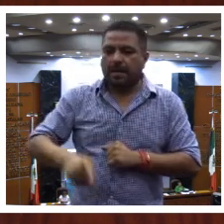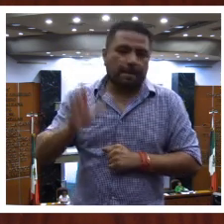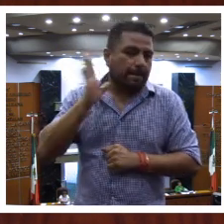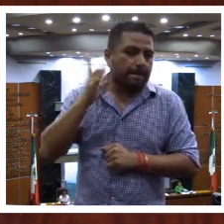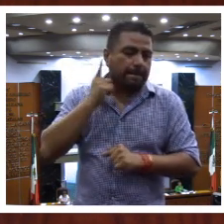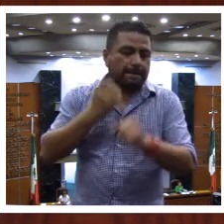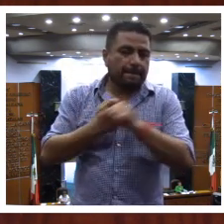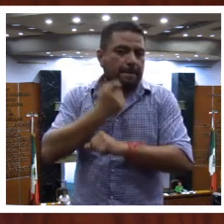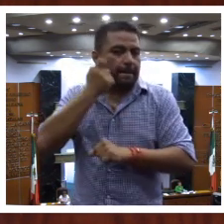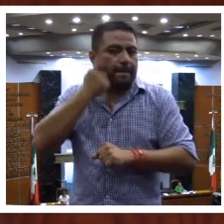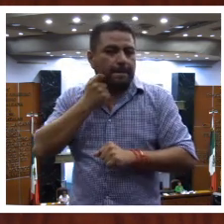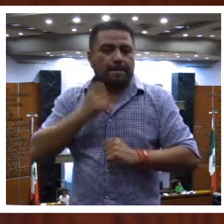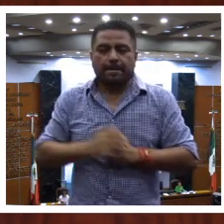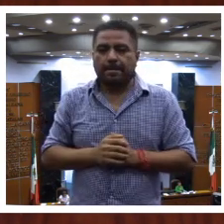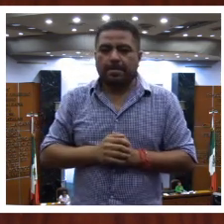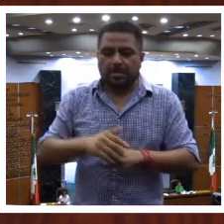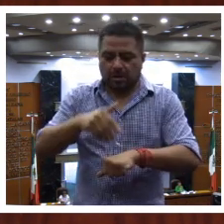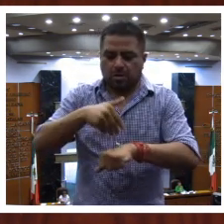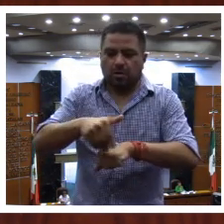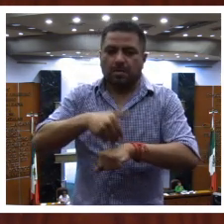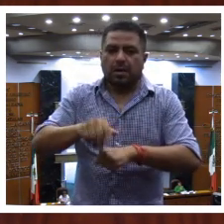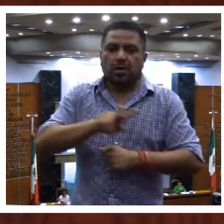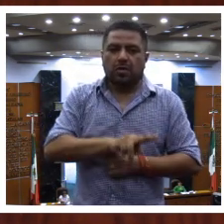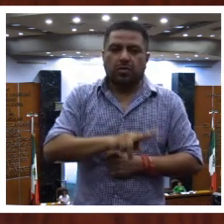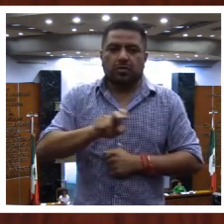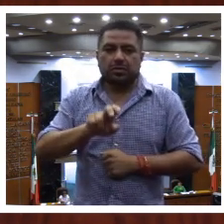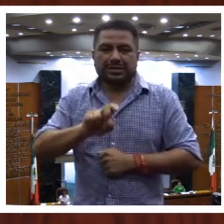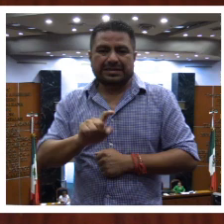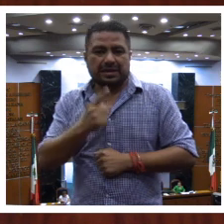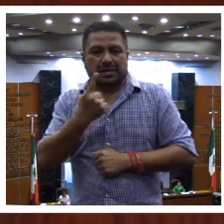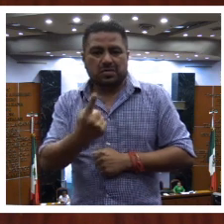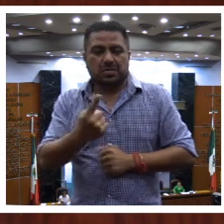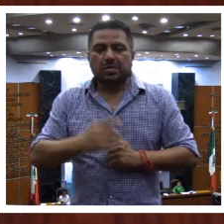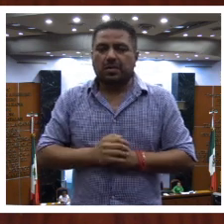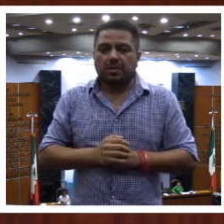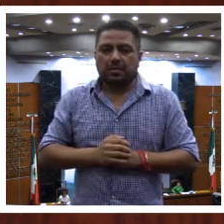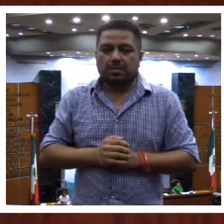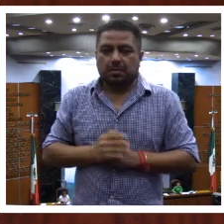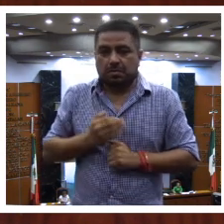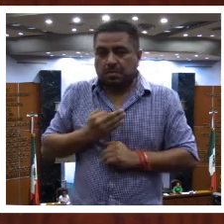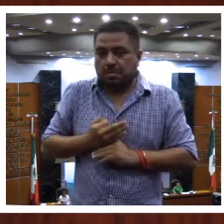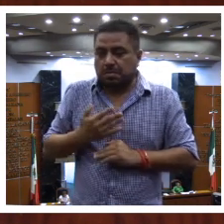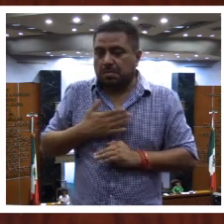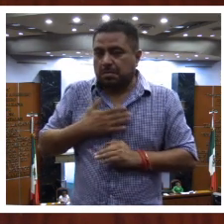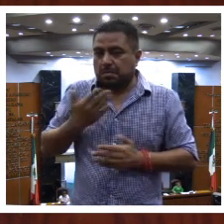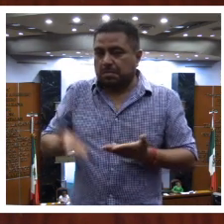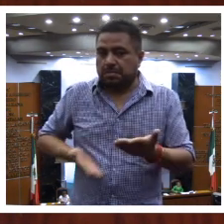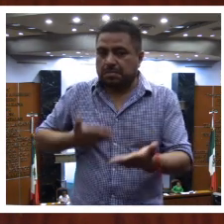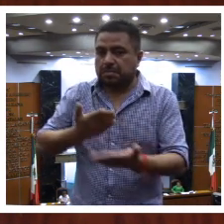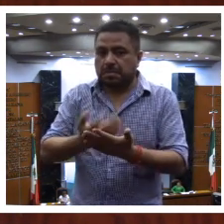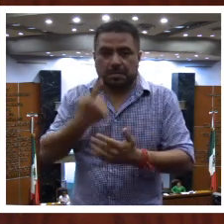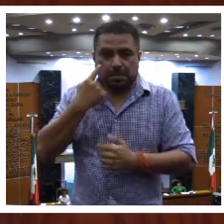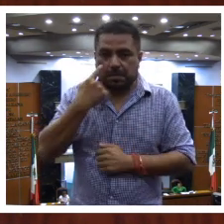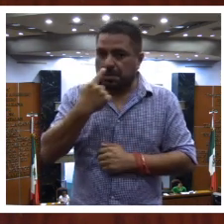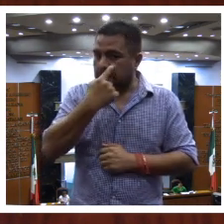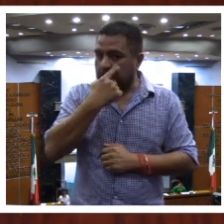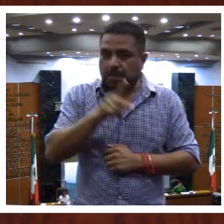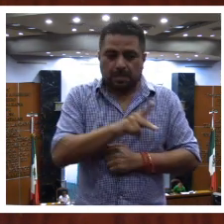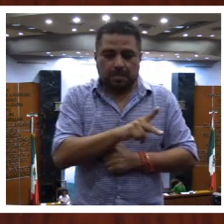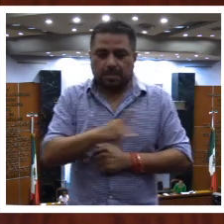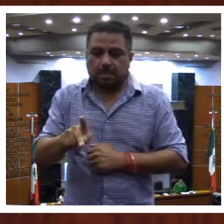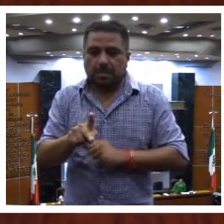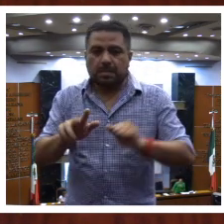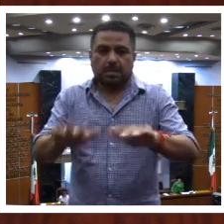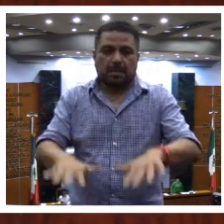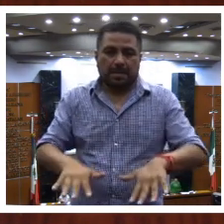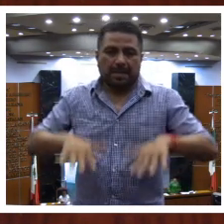del Estado, número 231, someto a consideración de esta